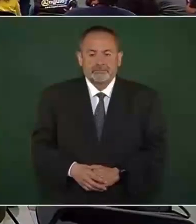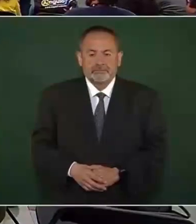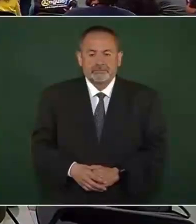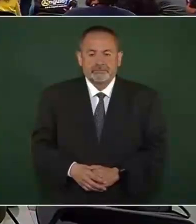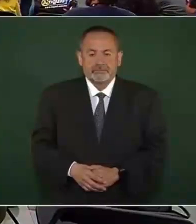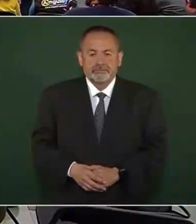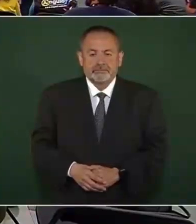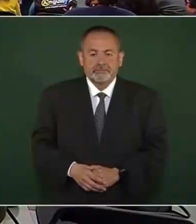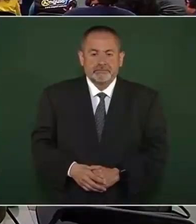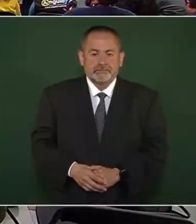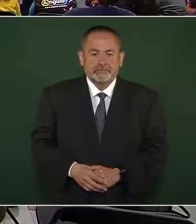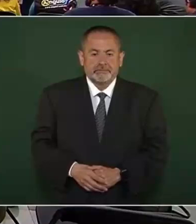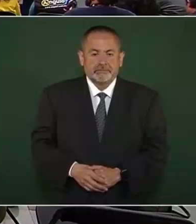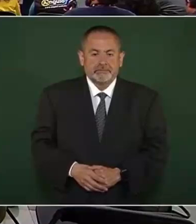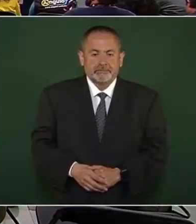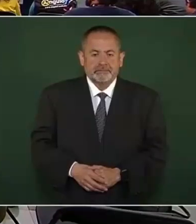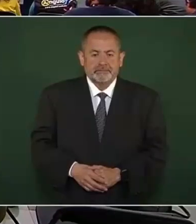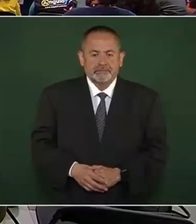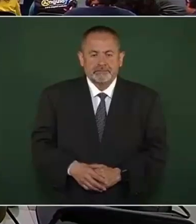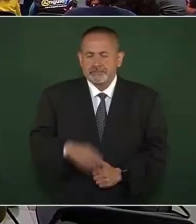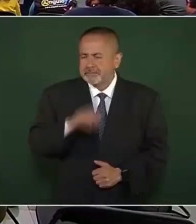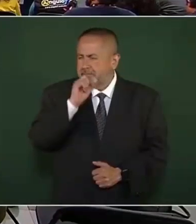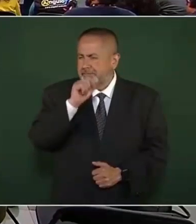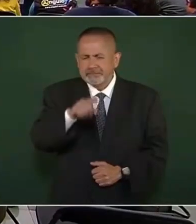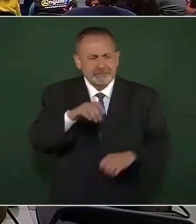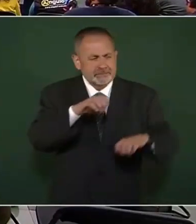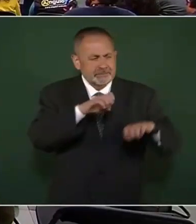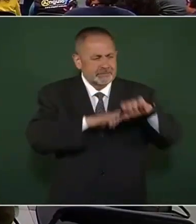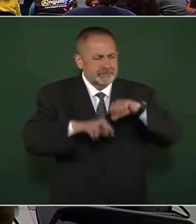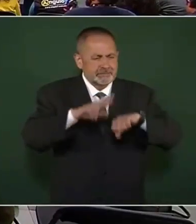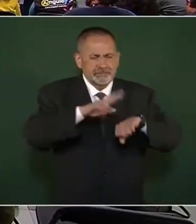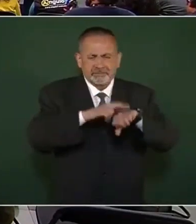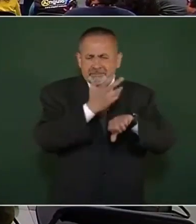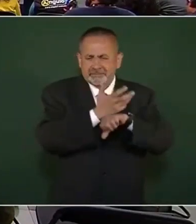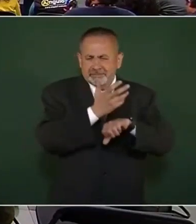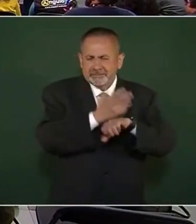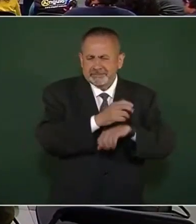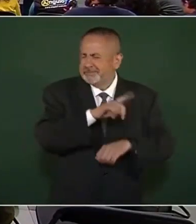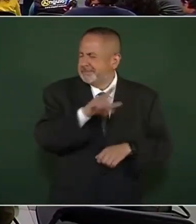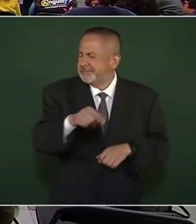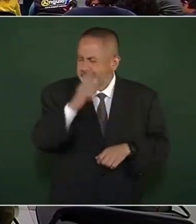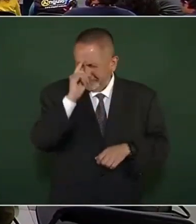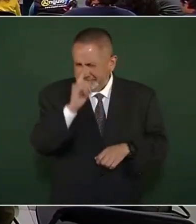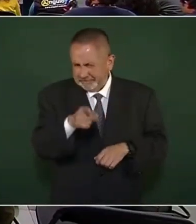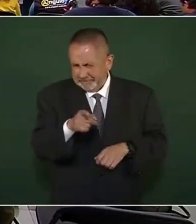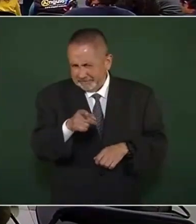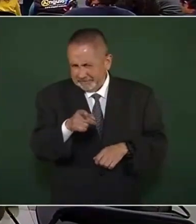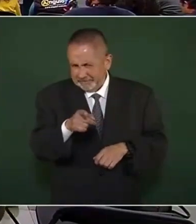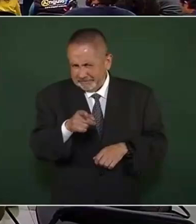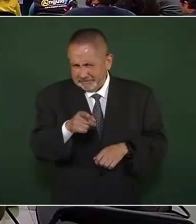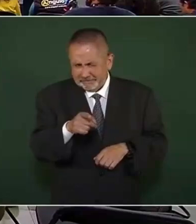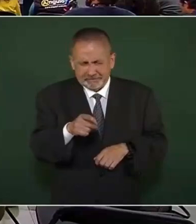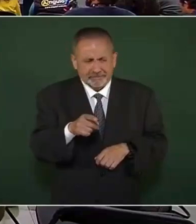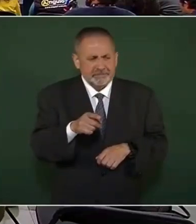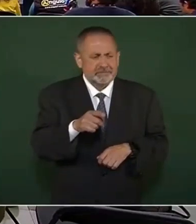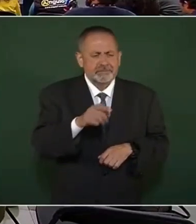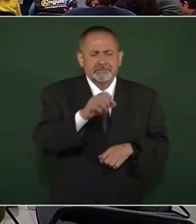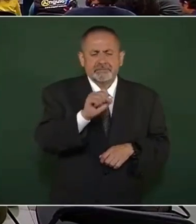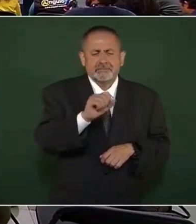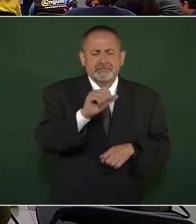y el que era embajador de Estados Unidos, después Sarucán